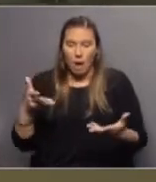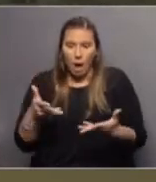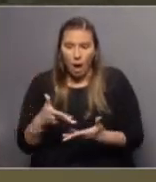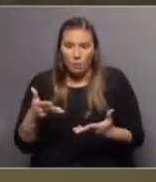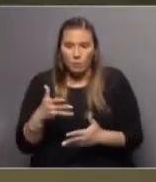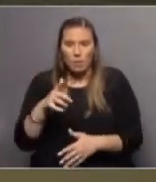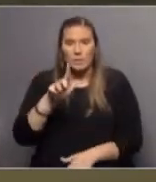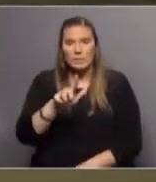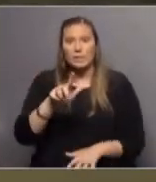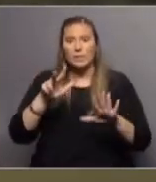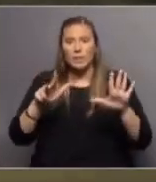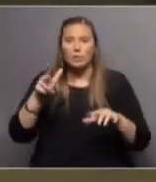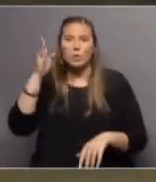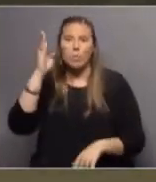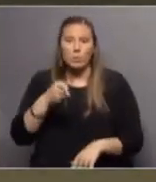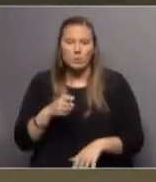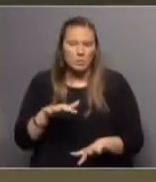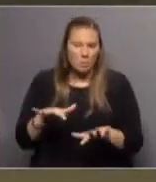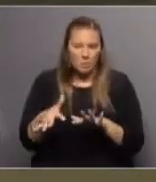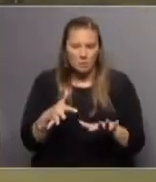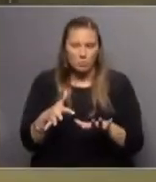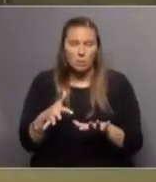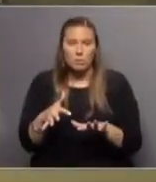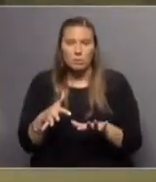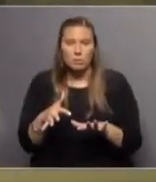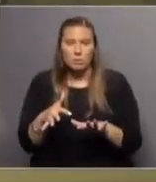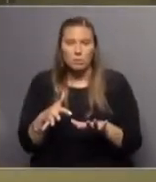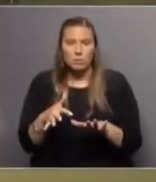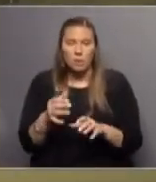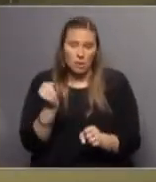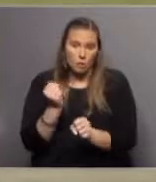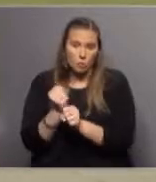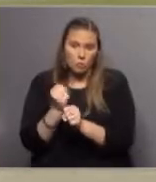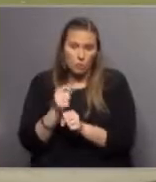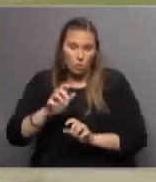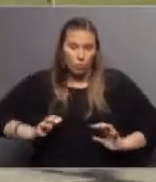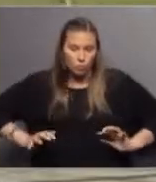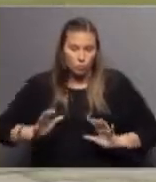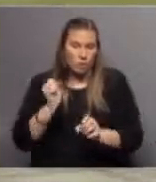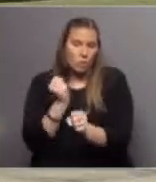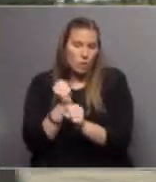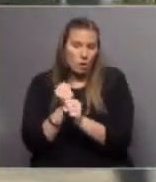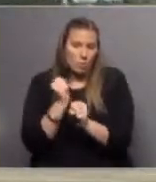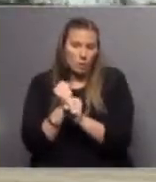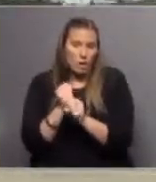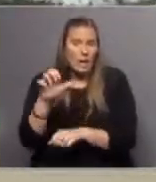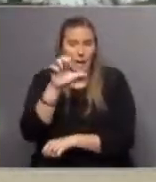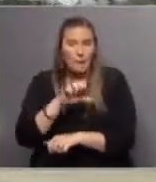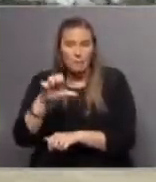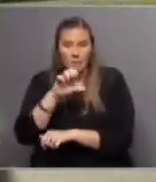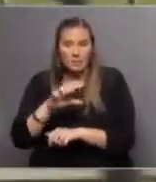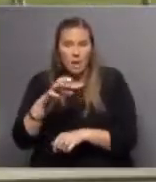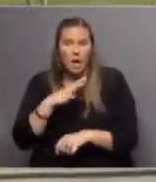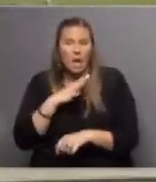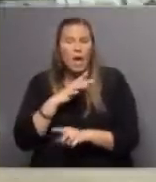78% aproximadamente del empleo de las personas empleadas en actividades en las empresas del parque